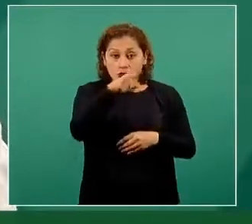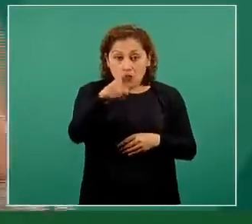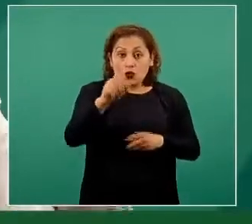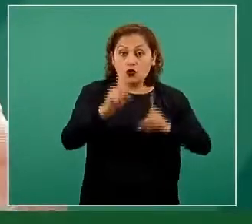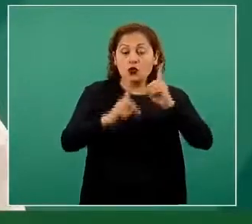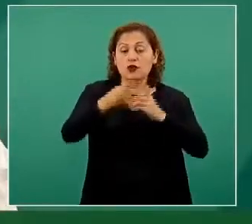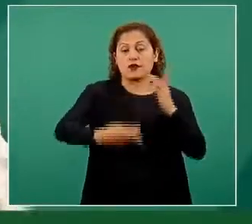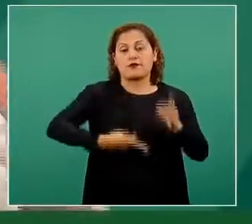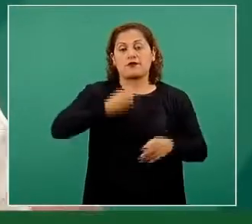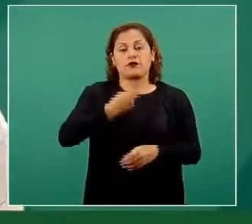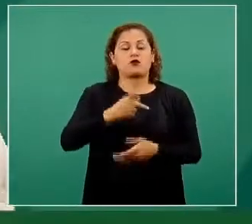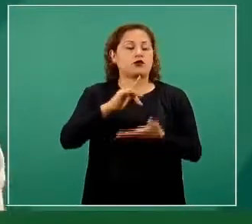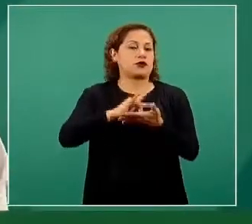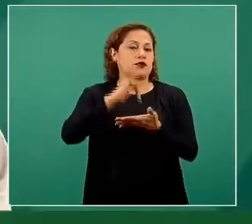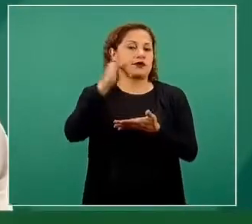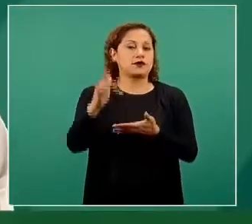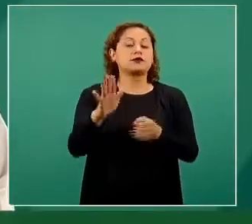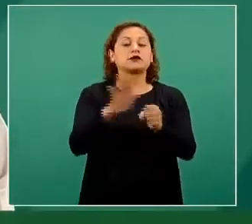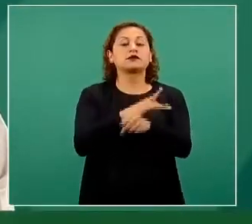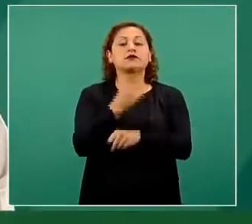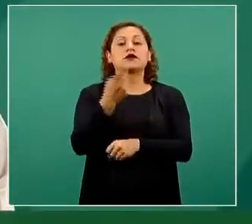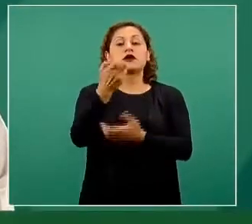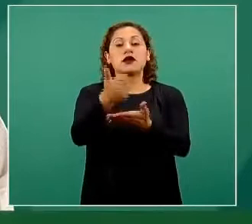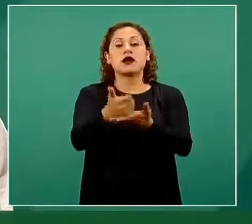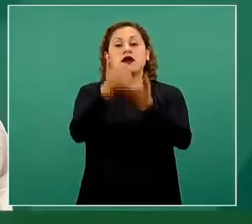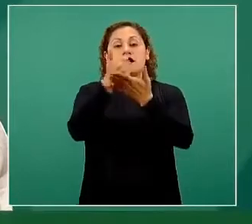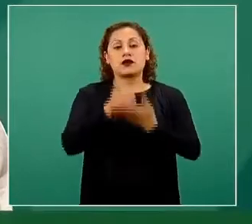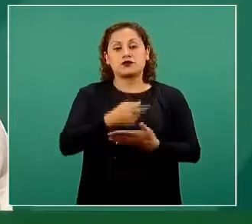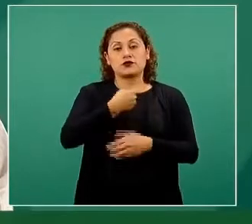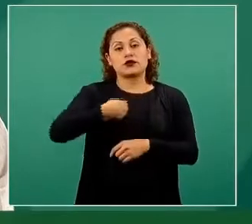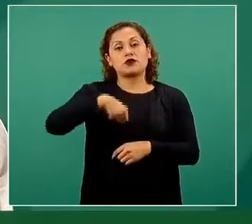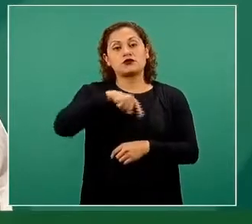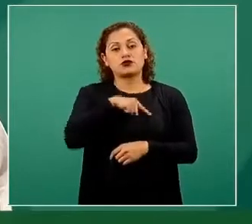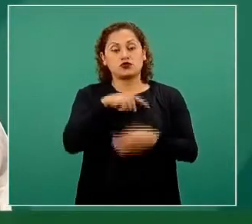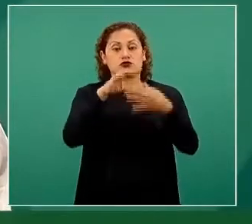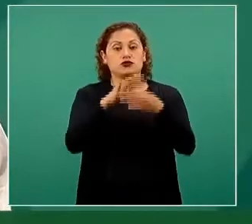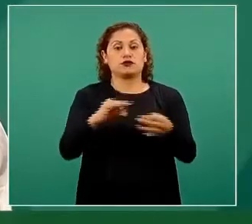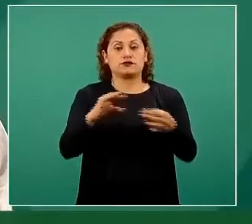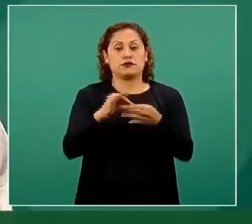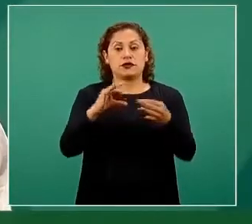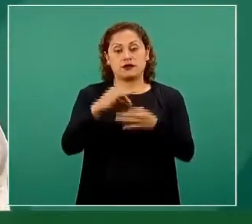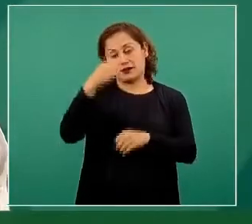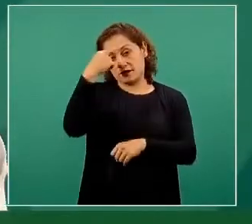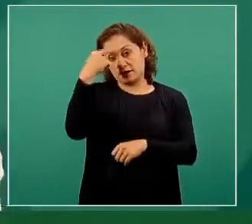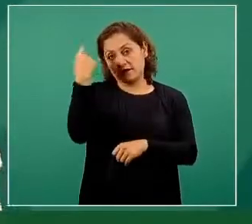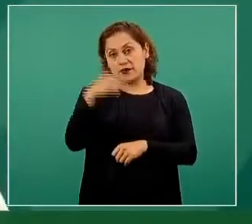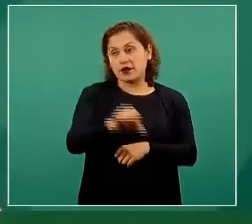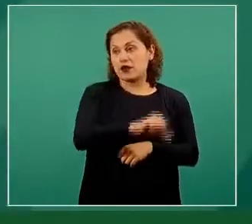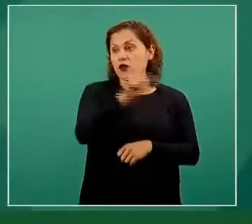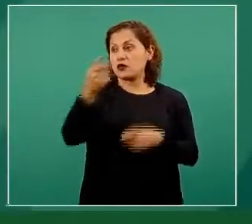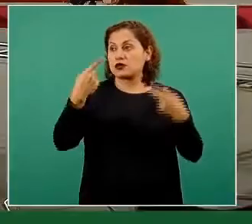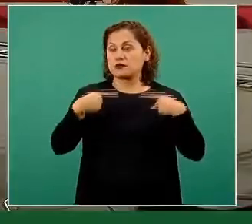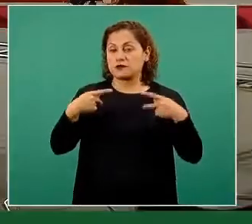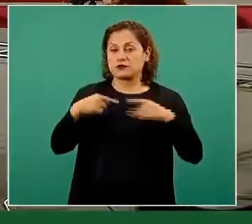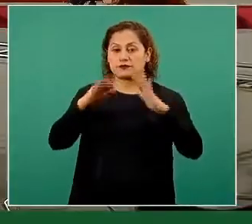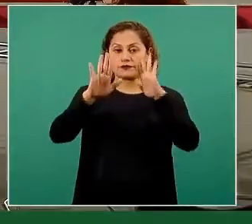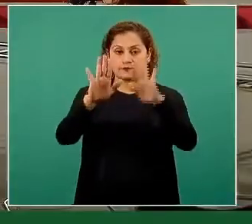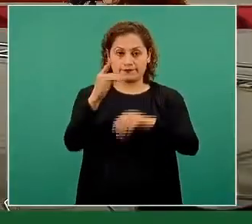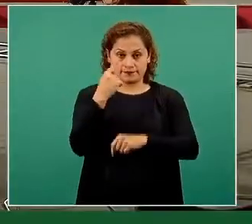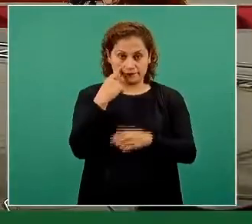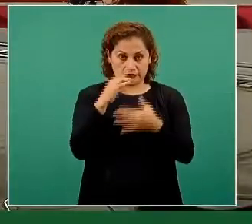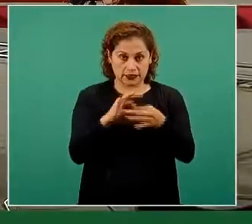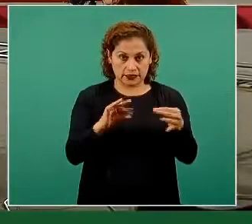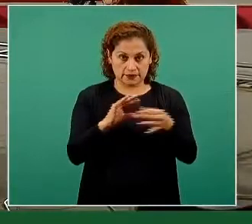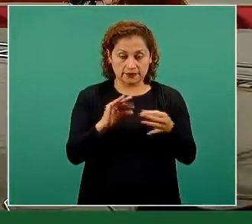porque puede darnos ideas útiles en general para las personas. La idea básica es,